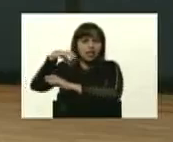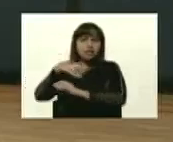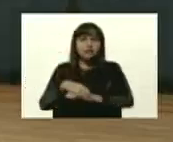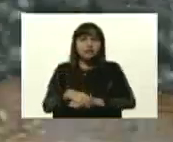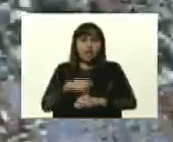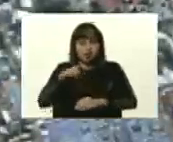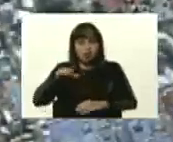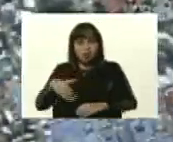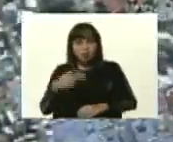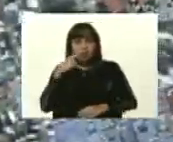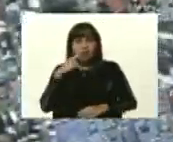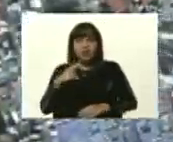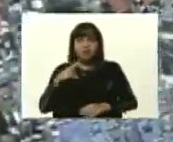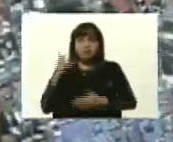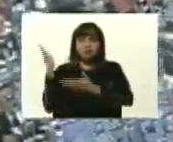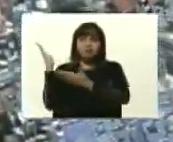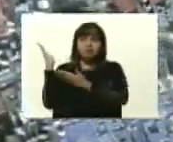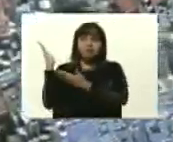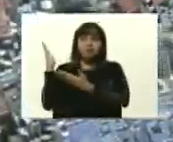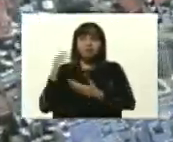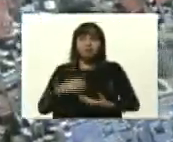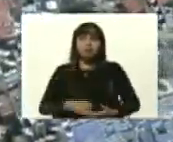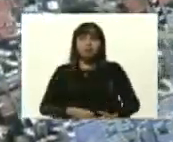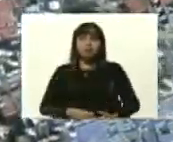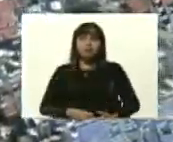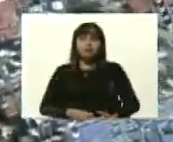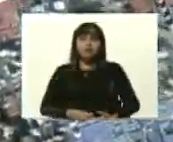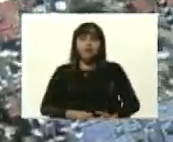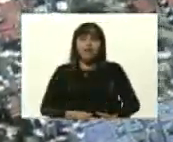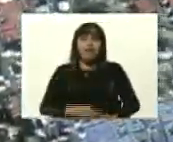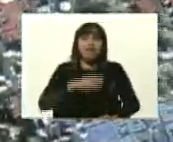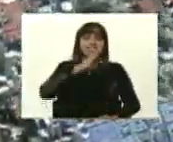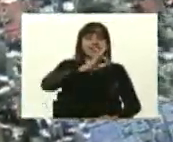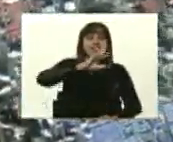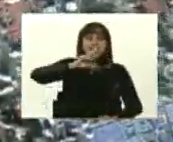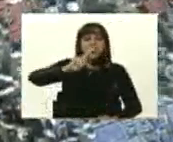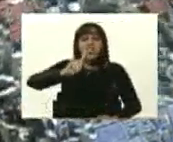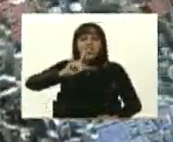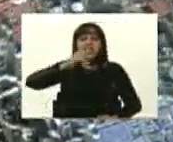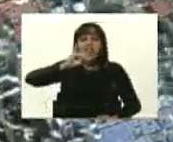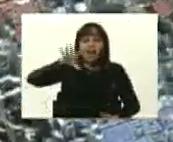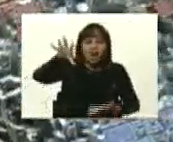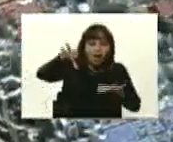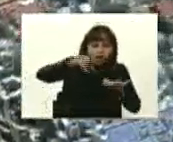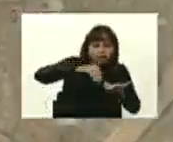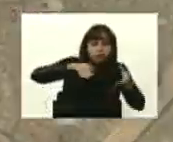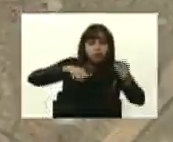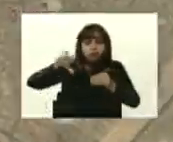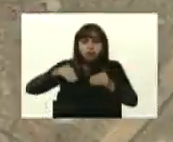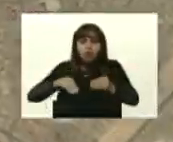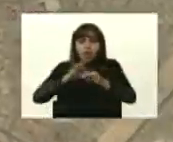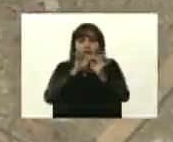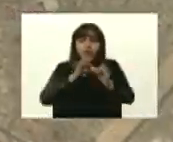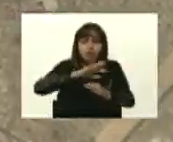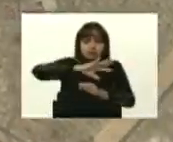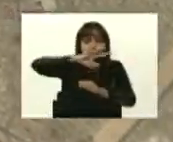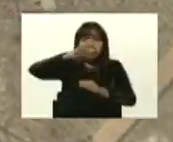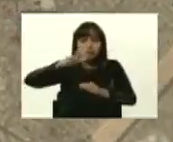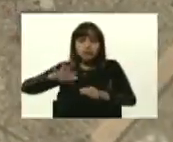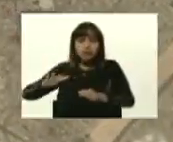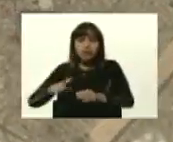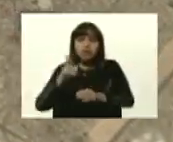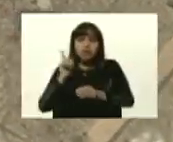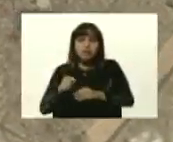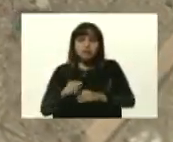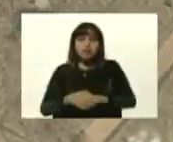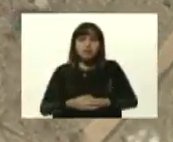pueden ver una simulación en tres dimensiones que tiene combinada un modelo de elevación y una imagen del